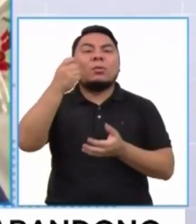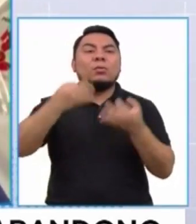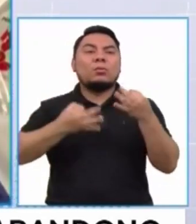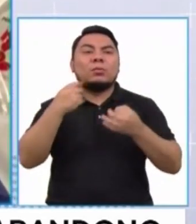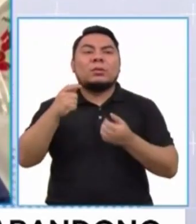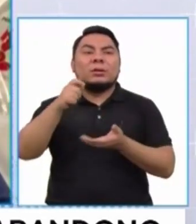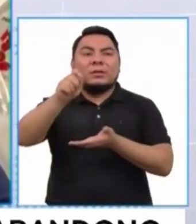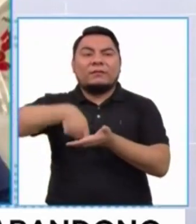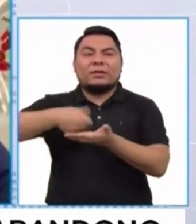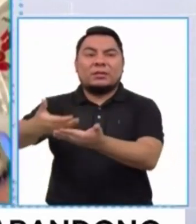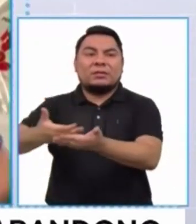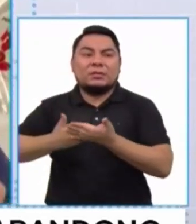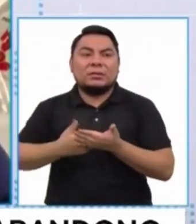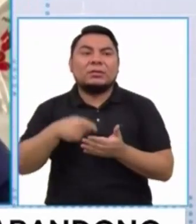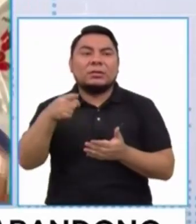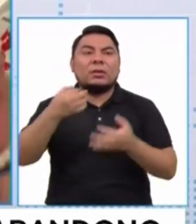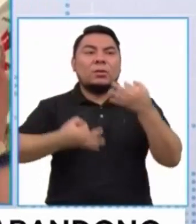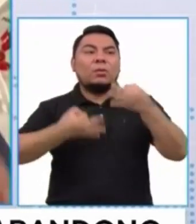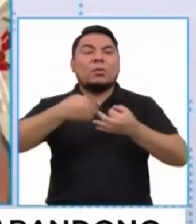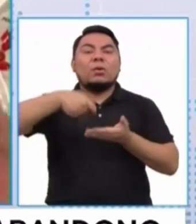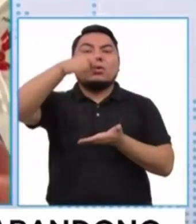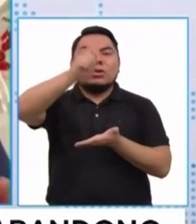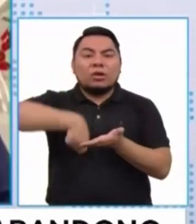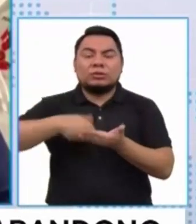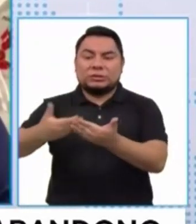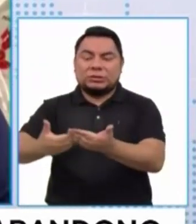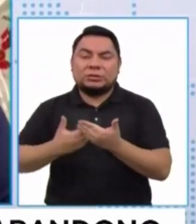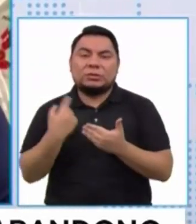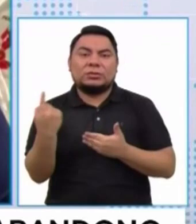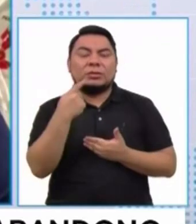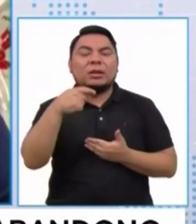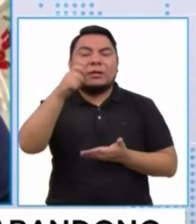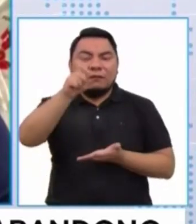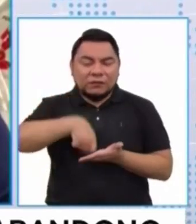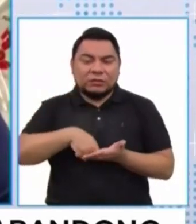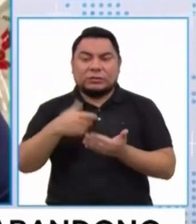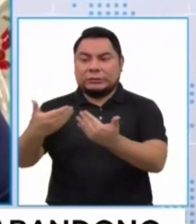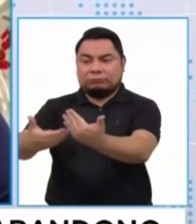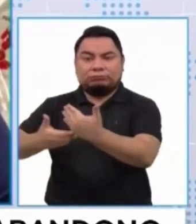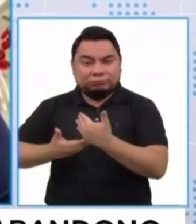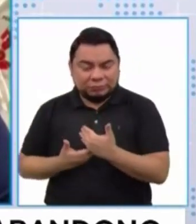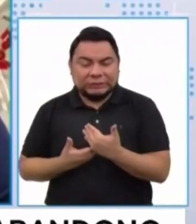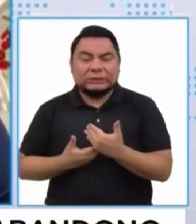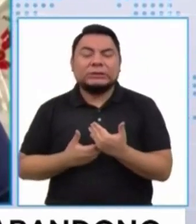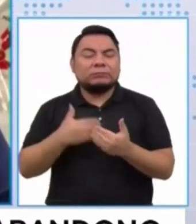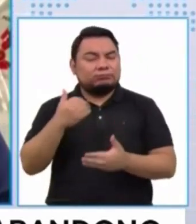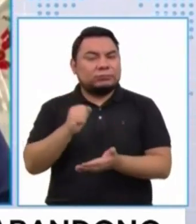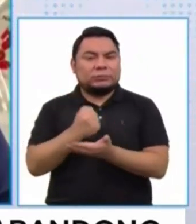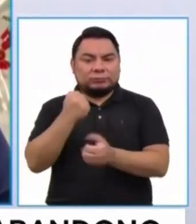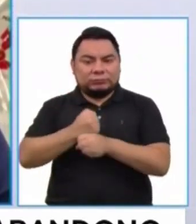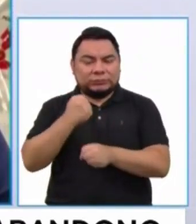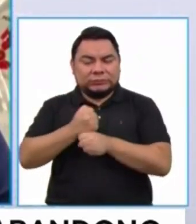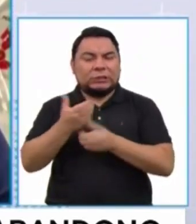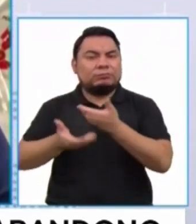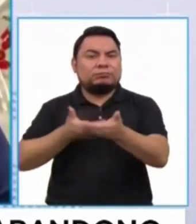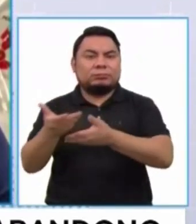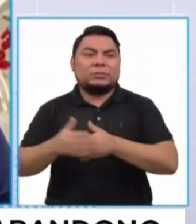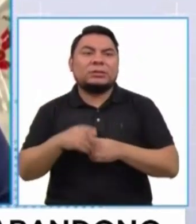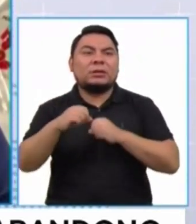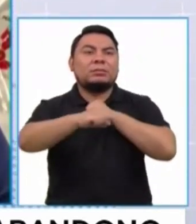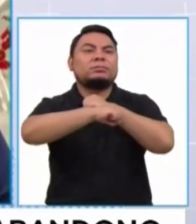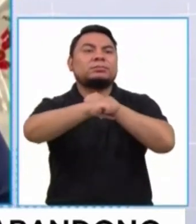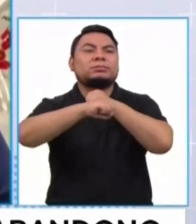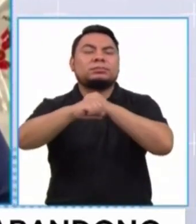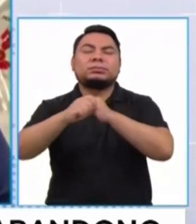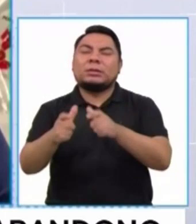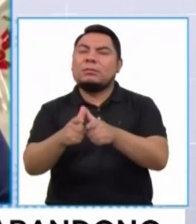Perfecto. Los juzgados de adopción, que solamente van a haber adopciones, y hacer una campaña